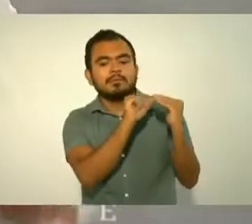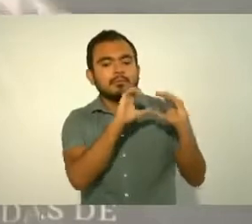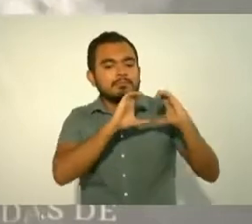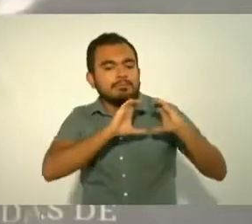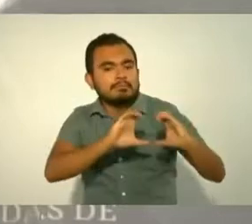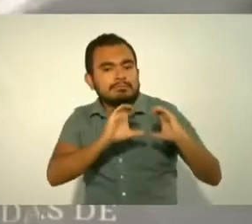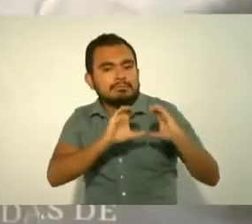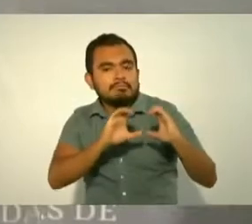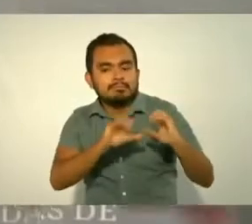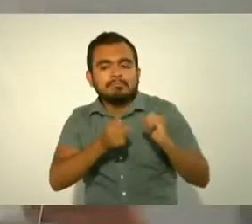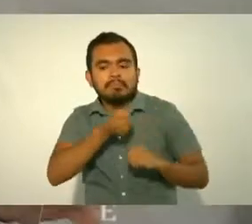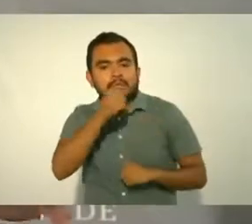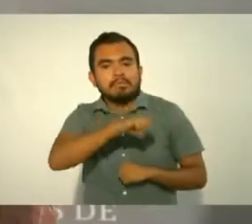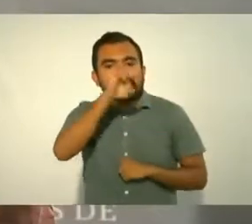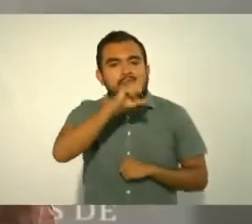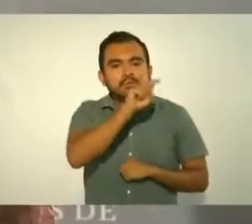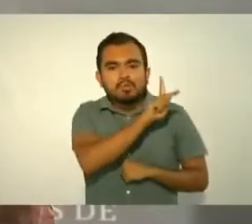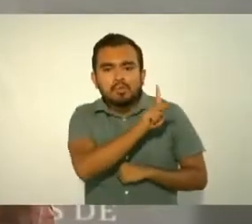proliferan,